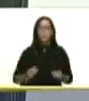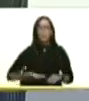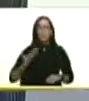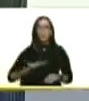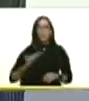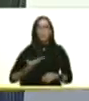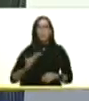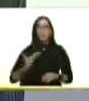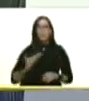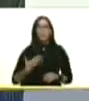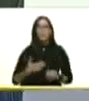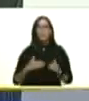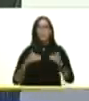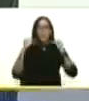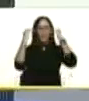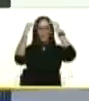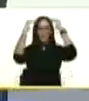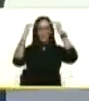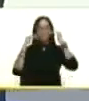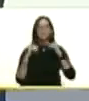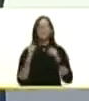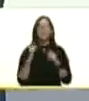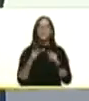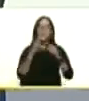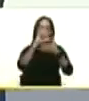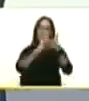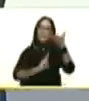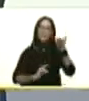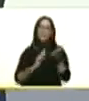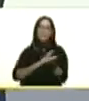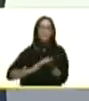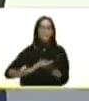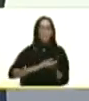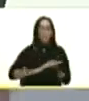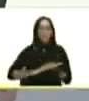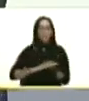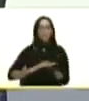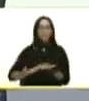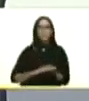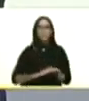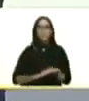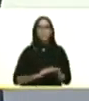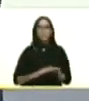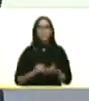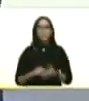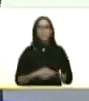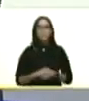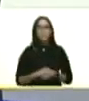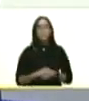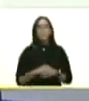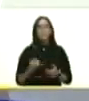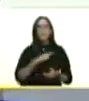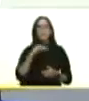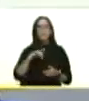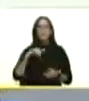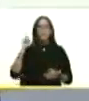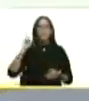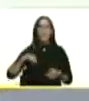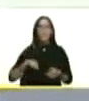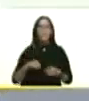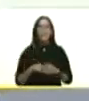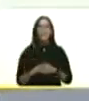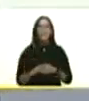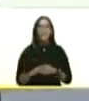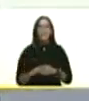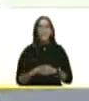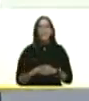mi comandante esa lista de soluciones que a medida que se va afectando nosotros también sacamos